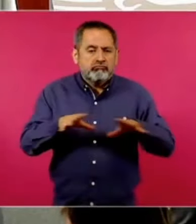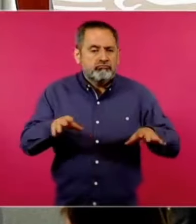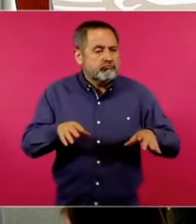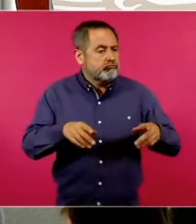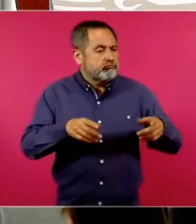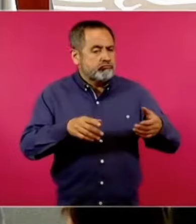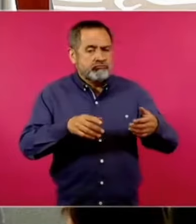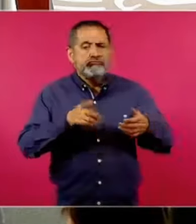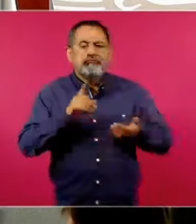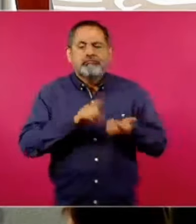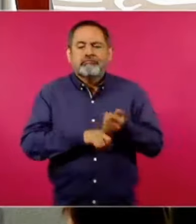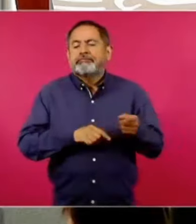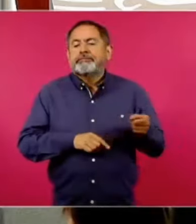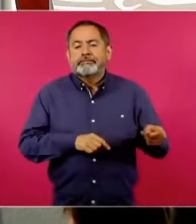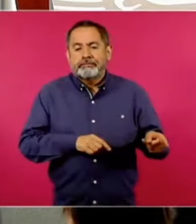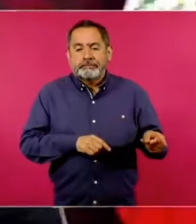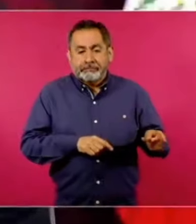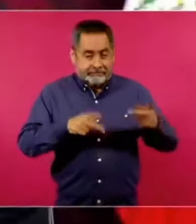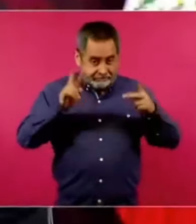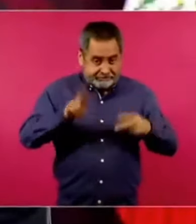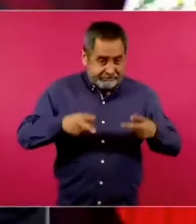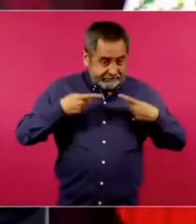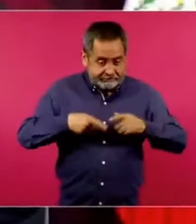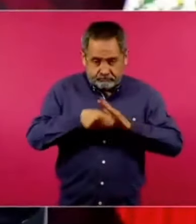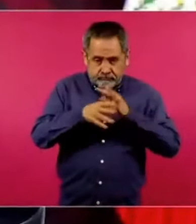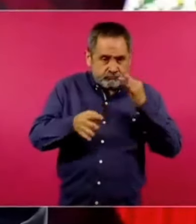de periodistas.